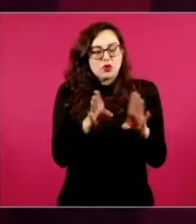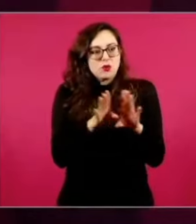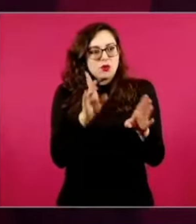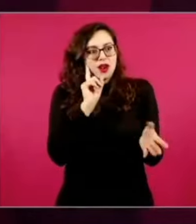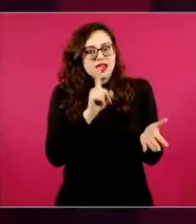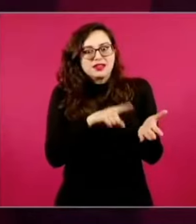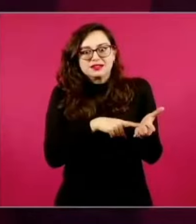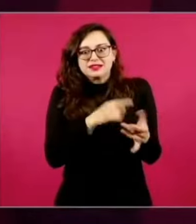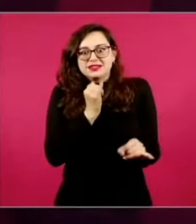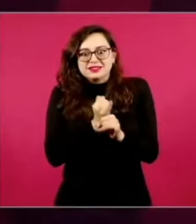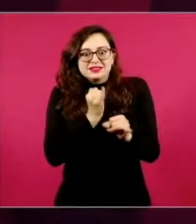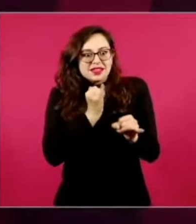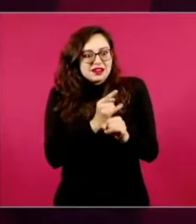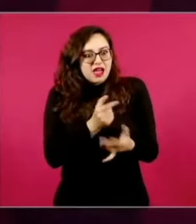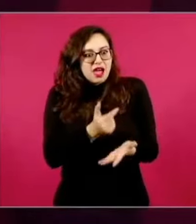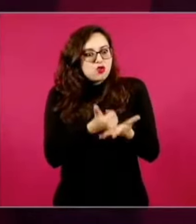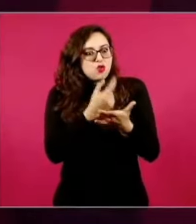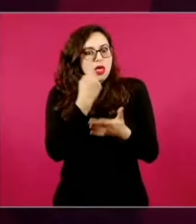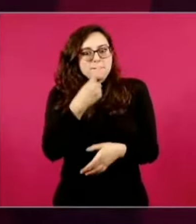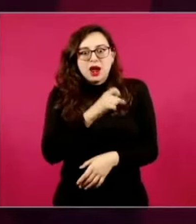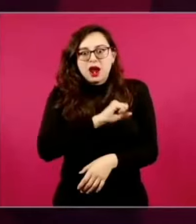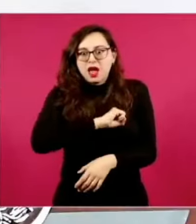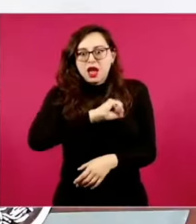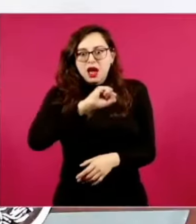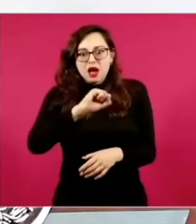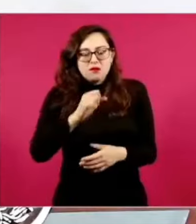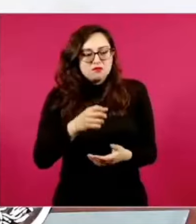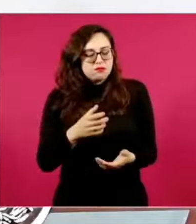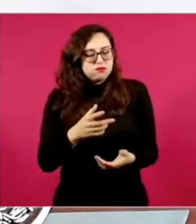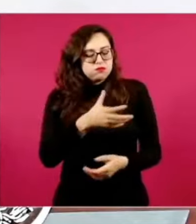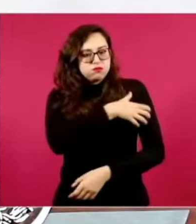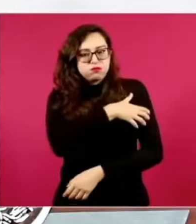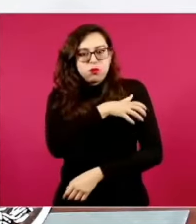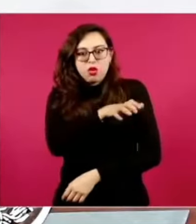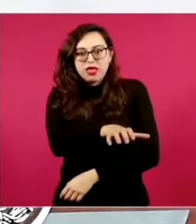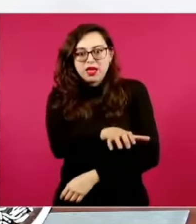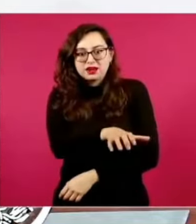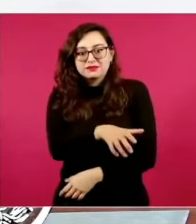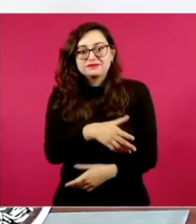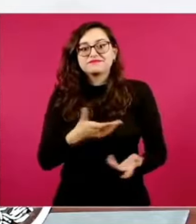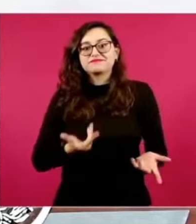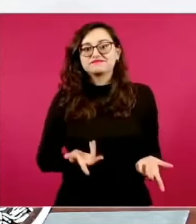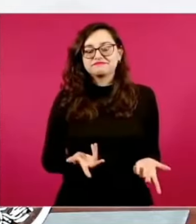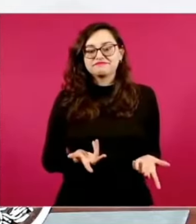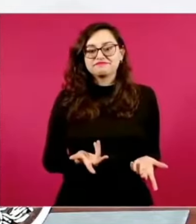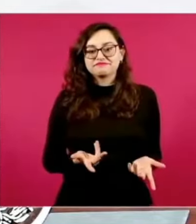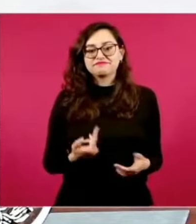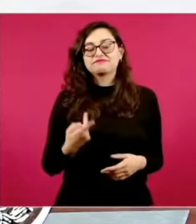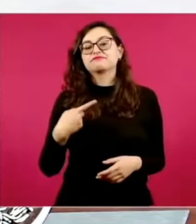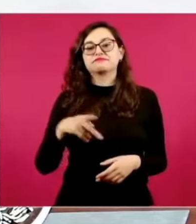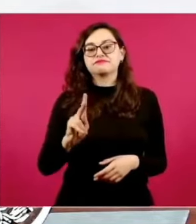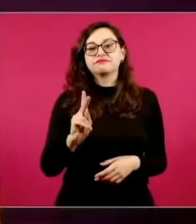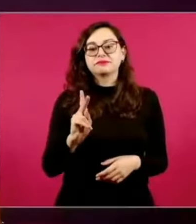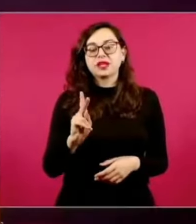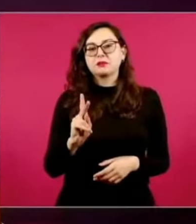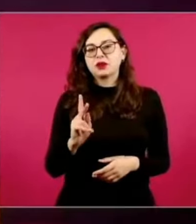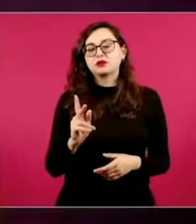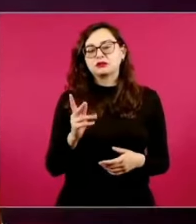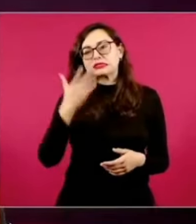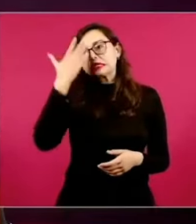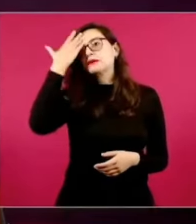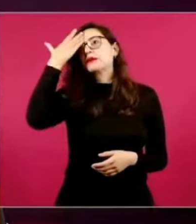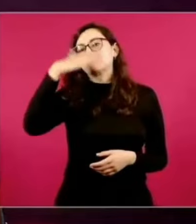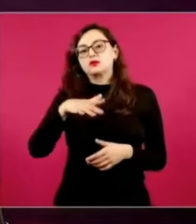Obviamente uno sabe que el poder, como lo decimos, se realiza en las calles, las calles siguen siendo